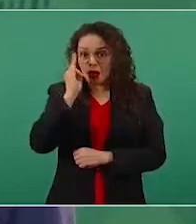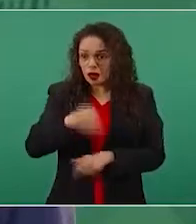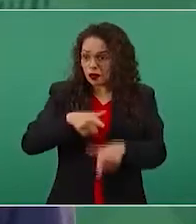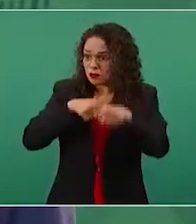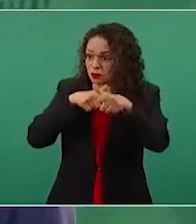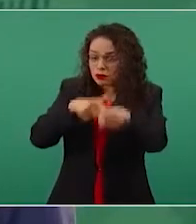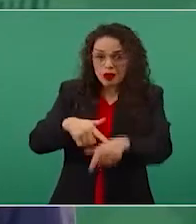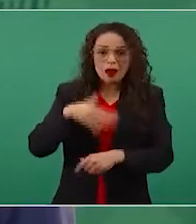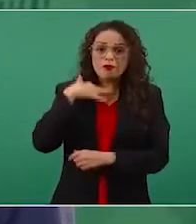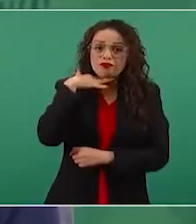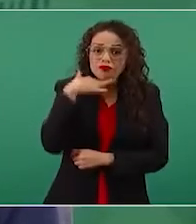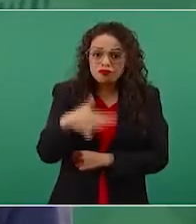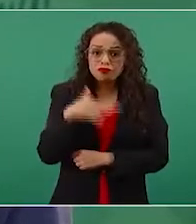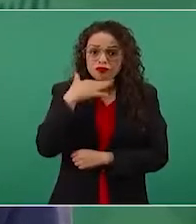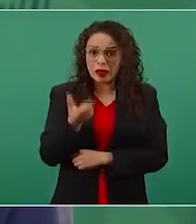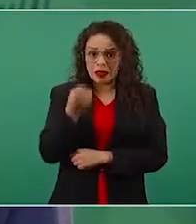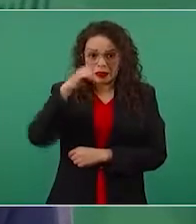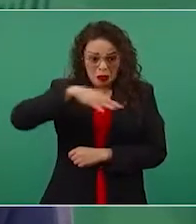y la impunidad.